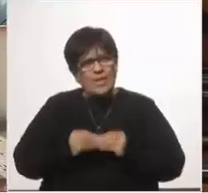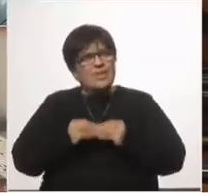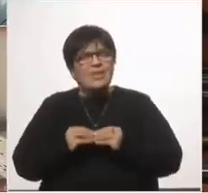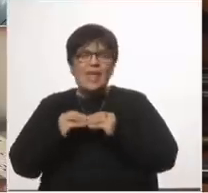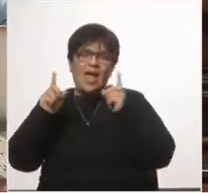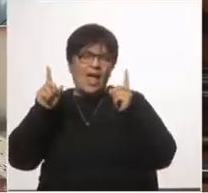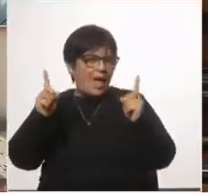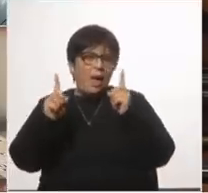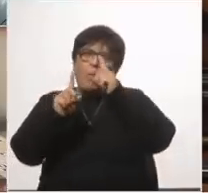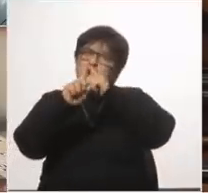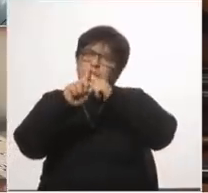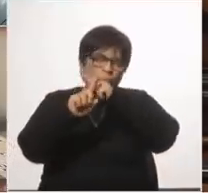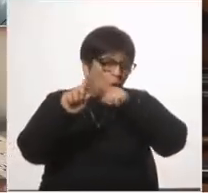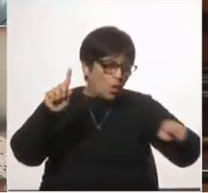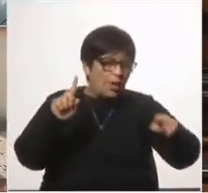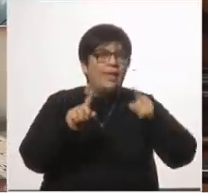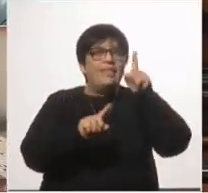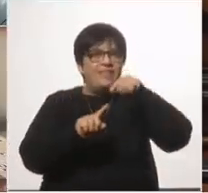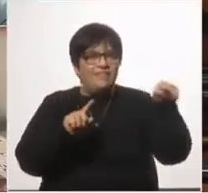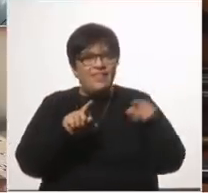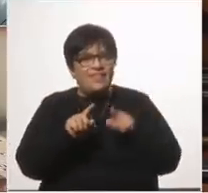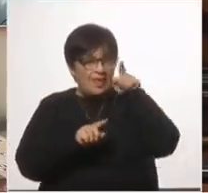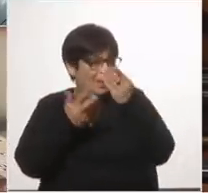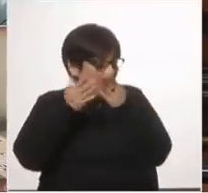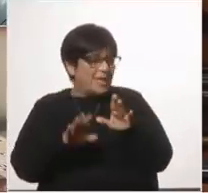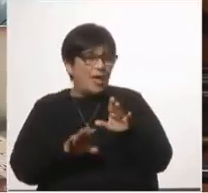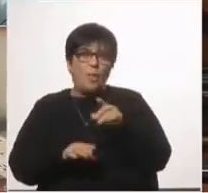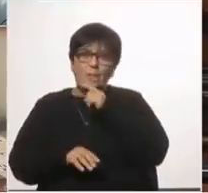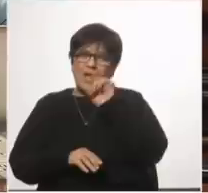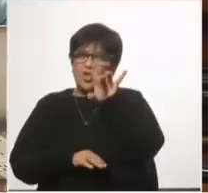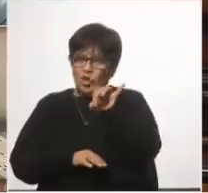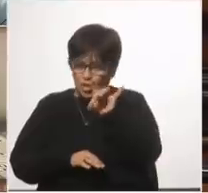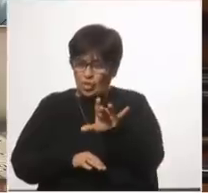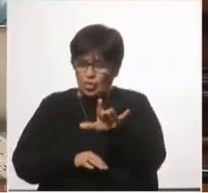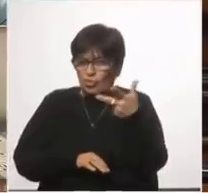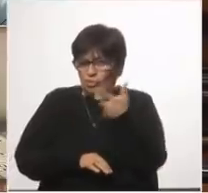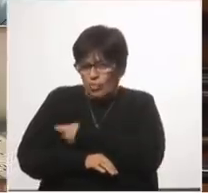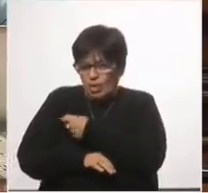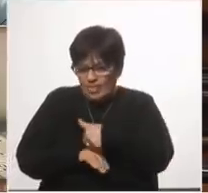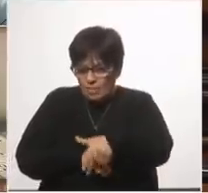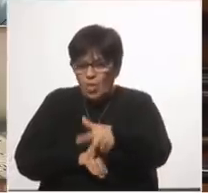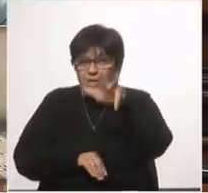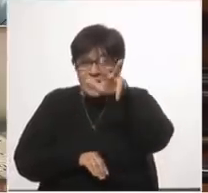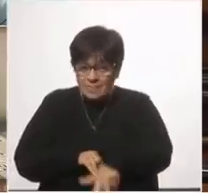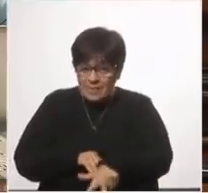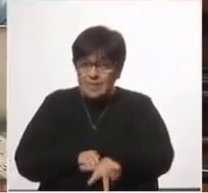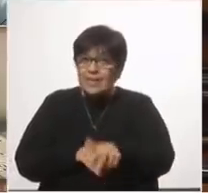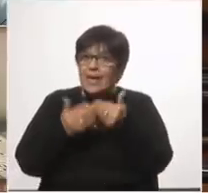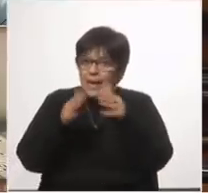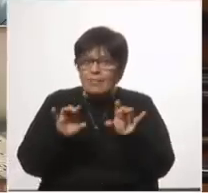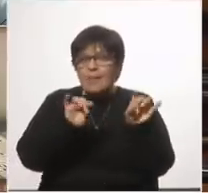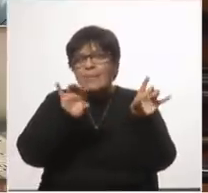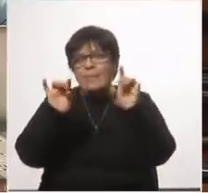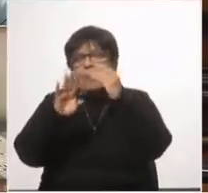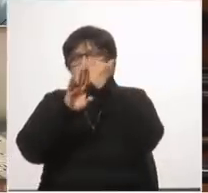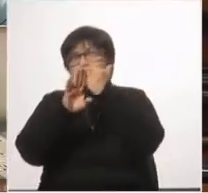permitir si a partir del 15 de marzo se empezó a vacunar y tres meses después empezó la baja de los contagios